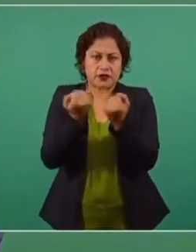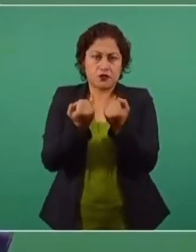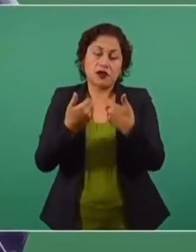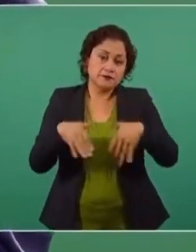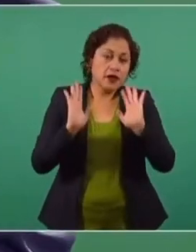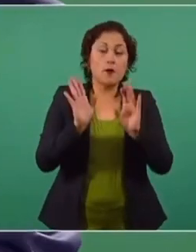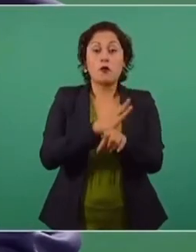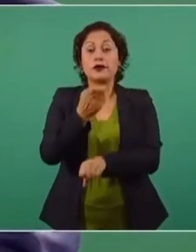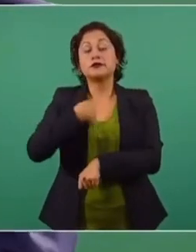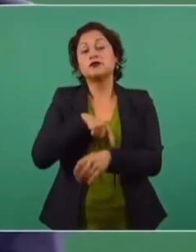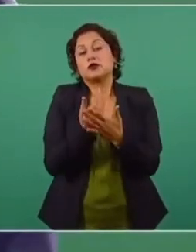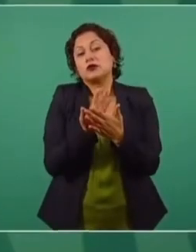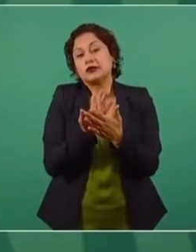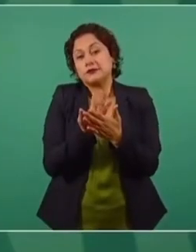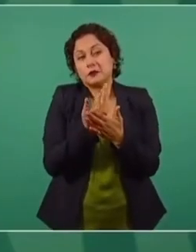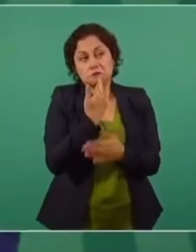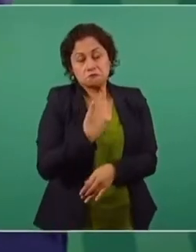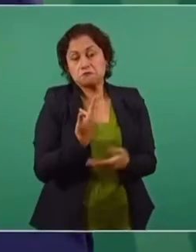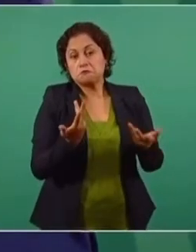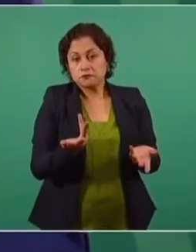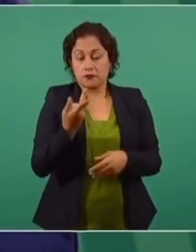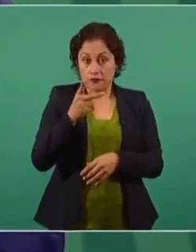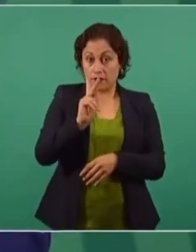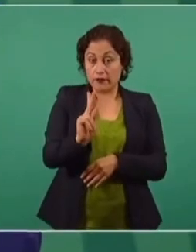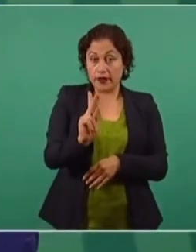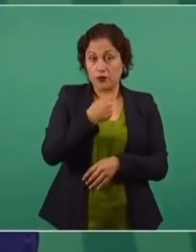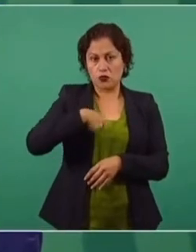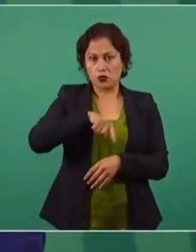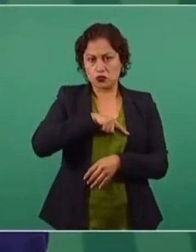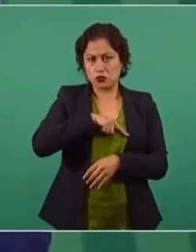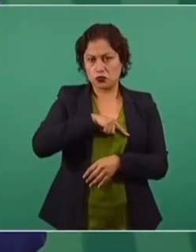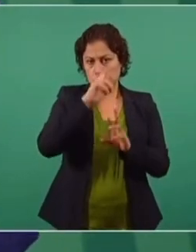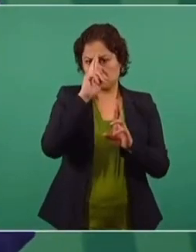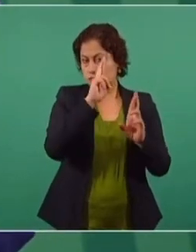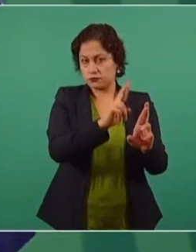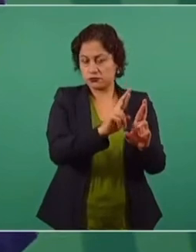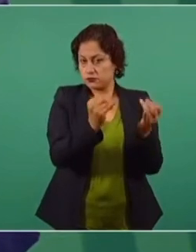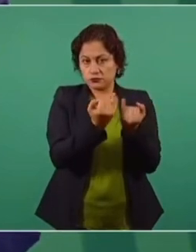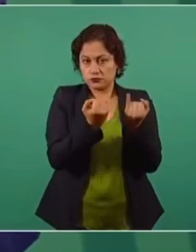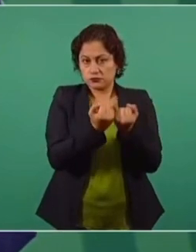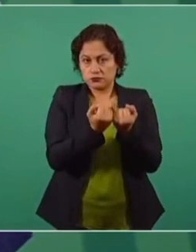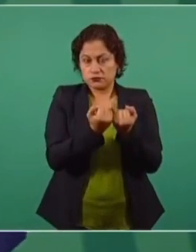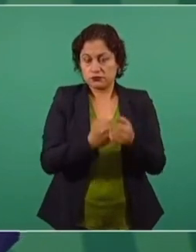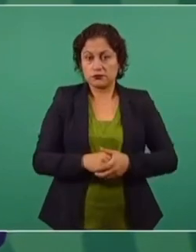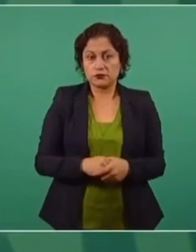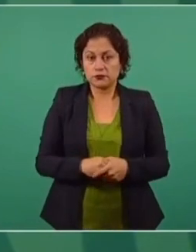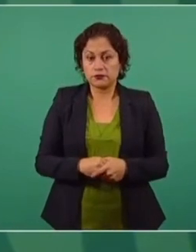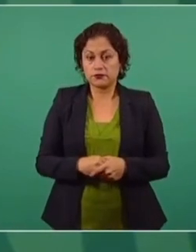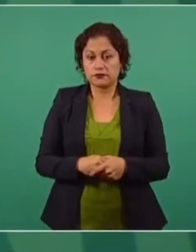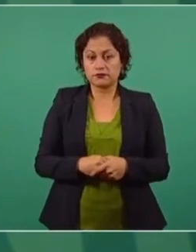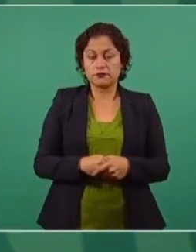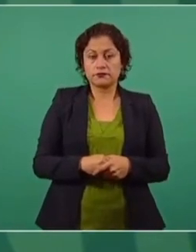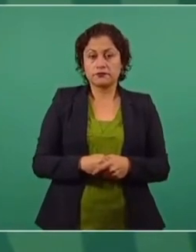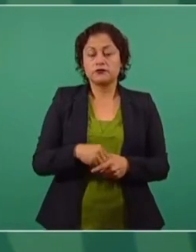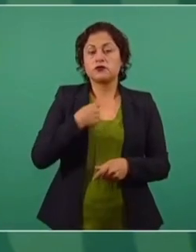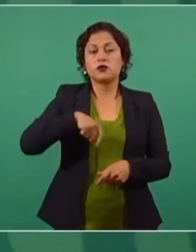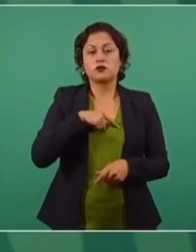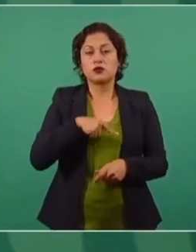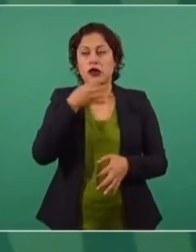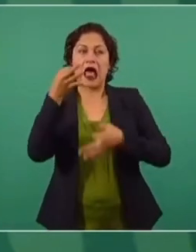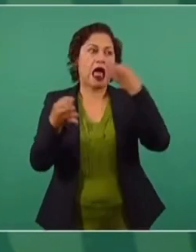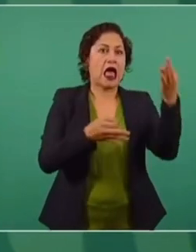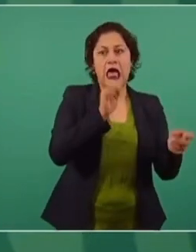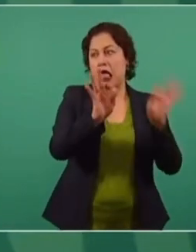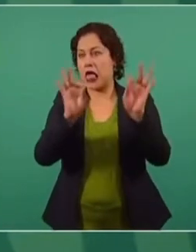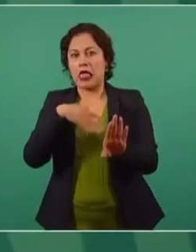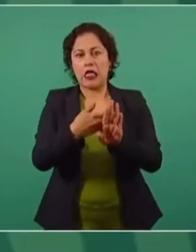Desde luego tenemos que actuar con respeto, sin aspavientos, ni